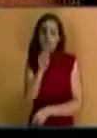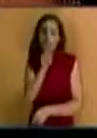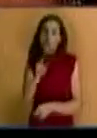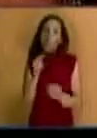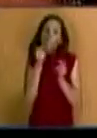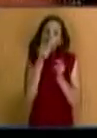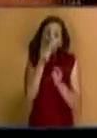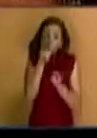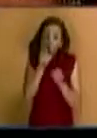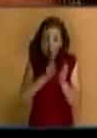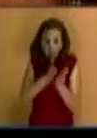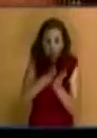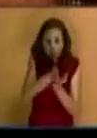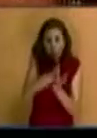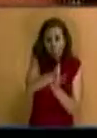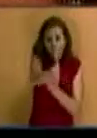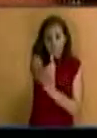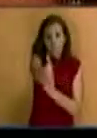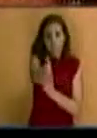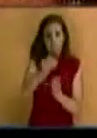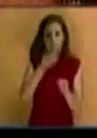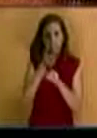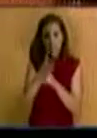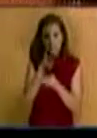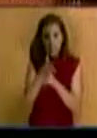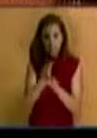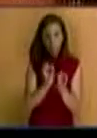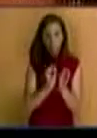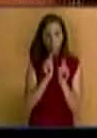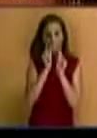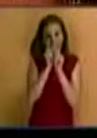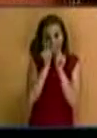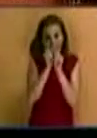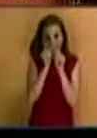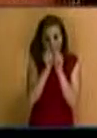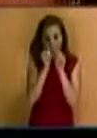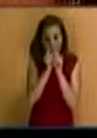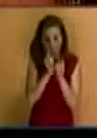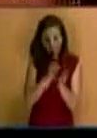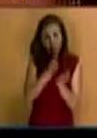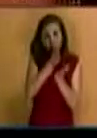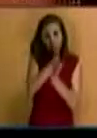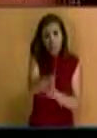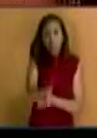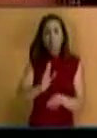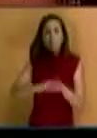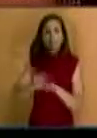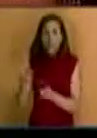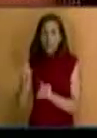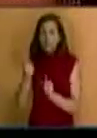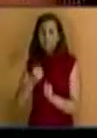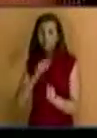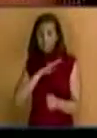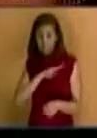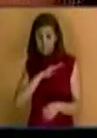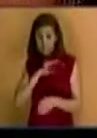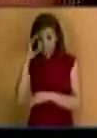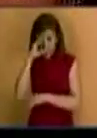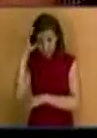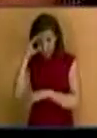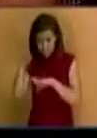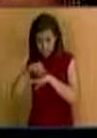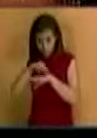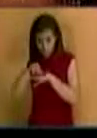mientras ellos terminan una labor en Cabrera y, por